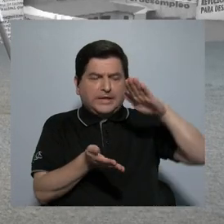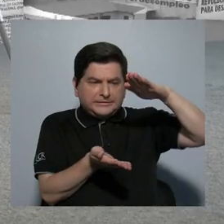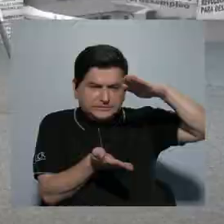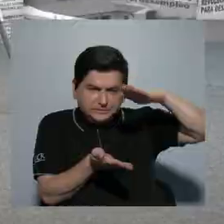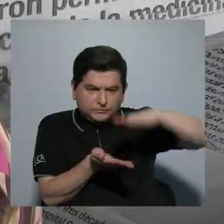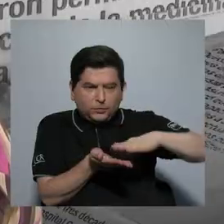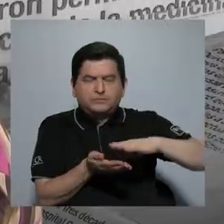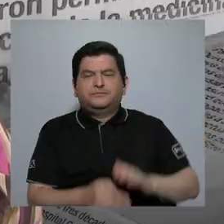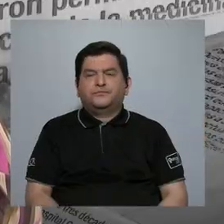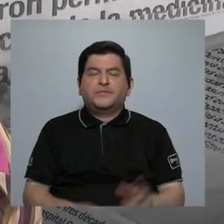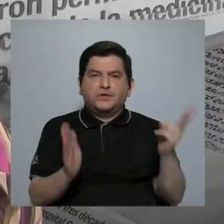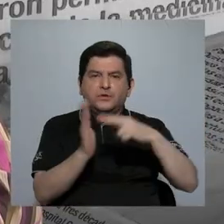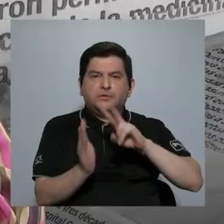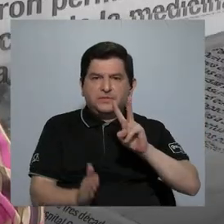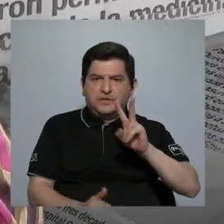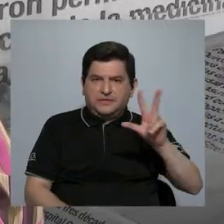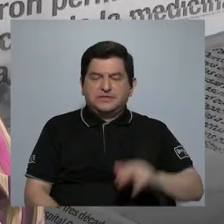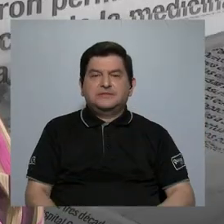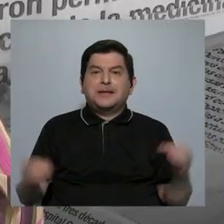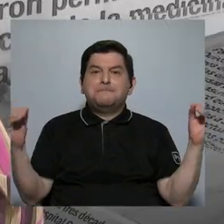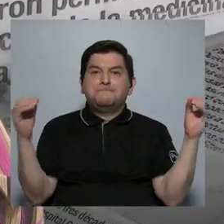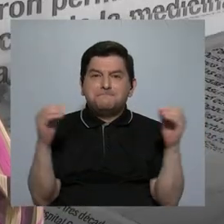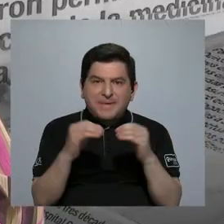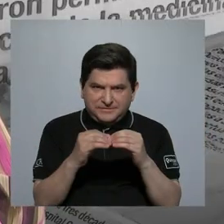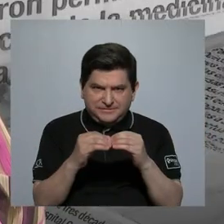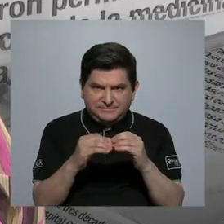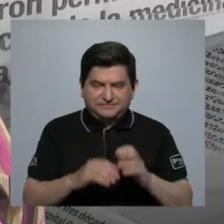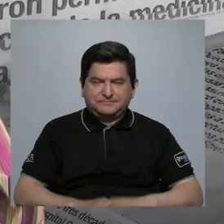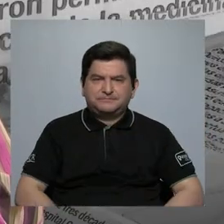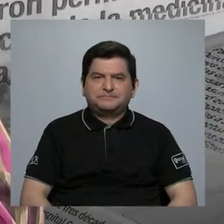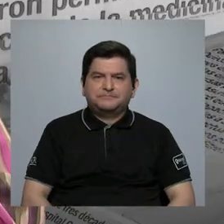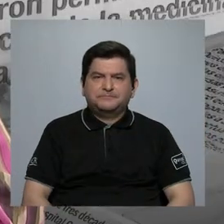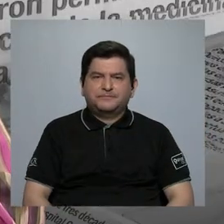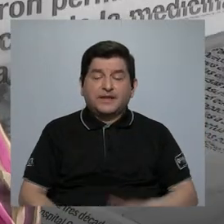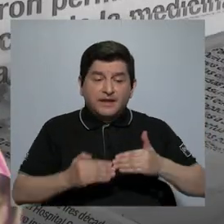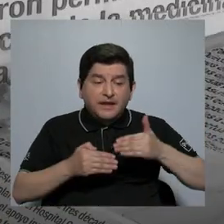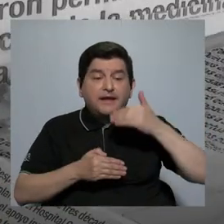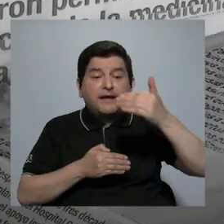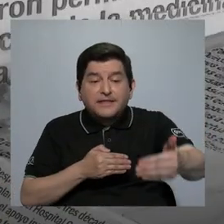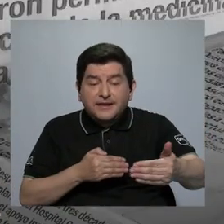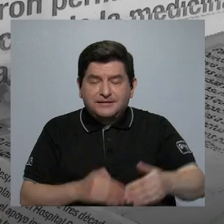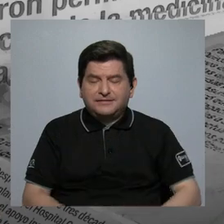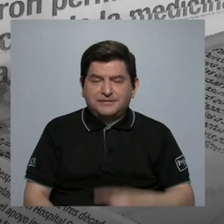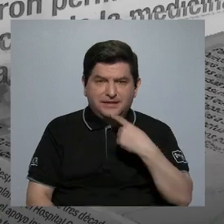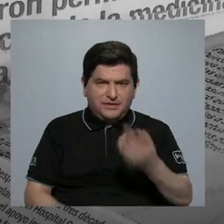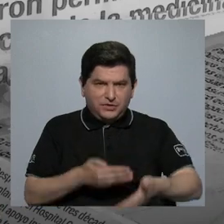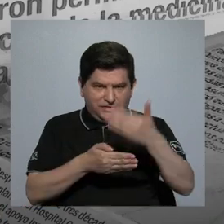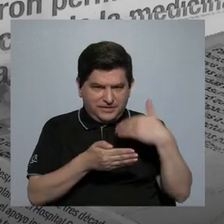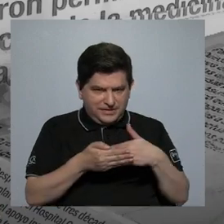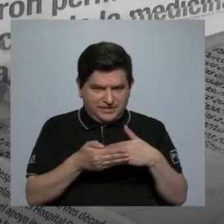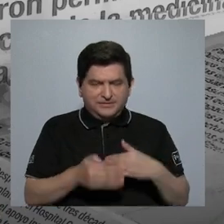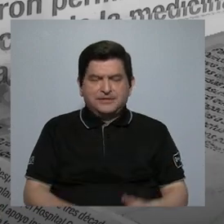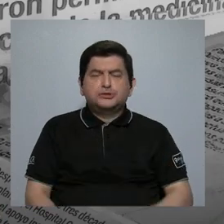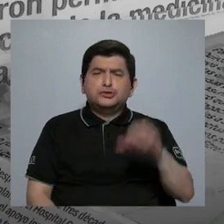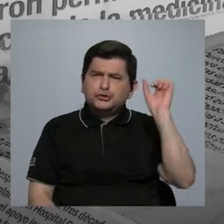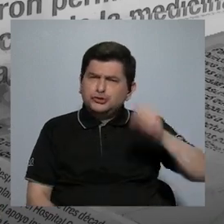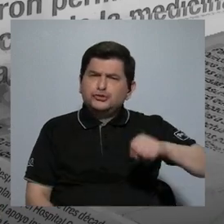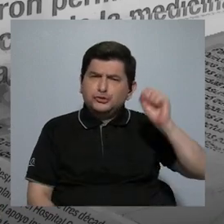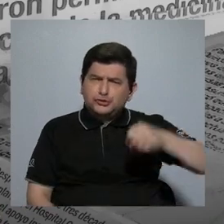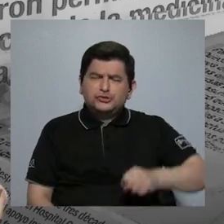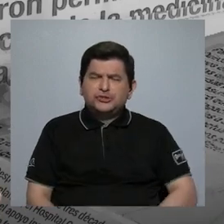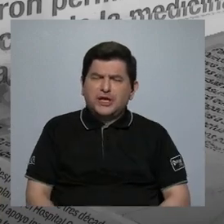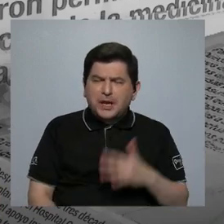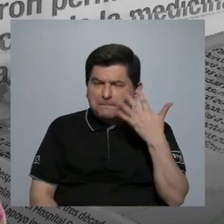disminución y en el 2023 aún más. Entonces, a partir de eso, lo que te decía anteriormente, sí da la